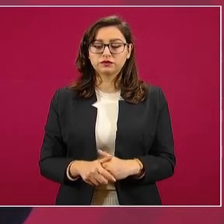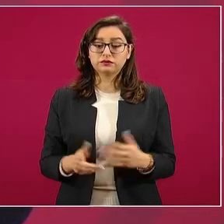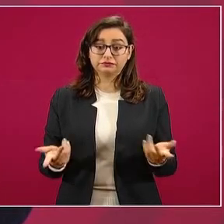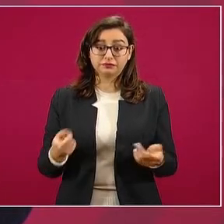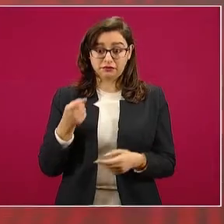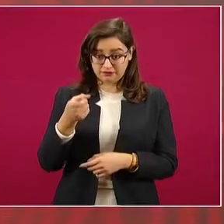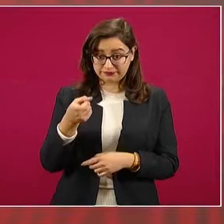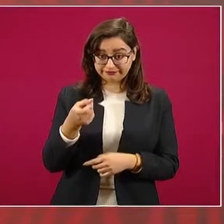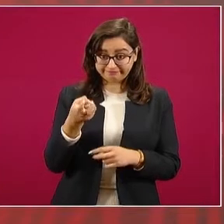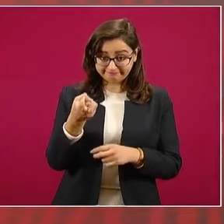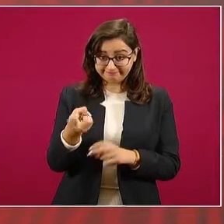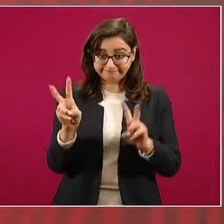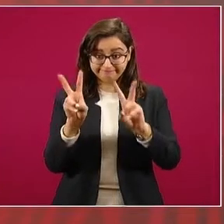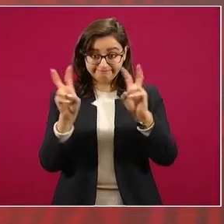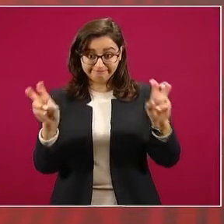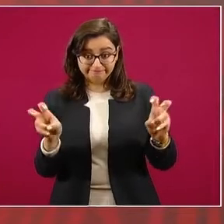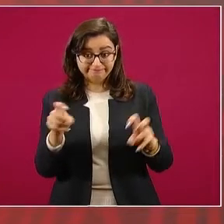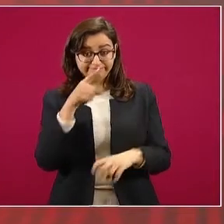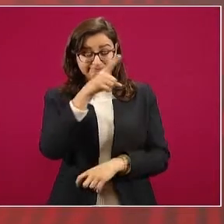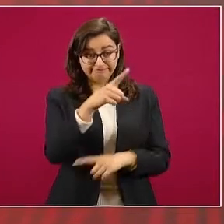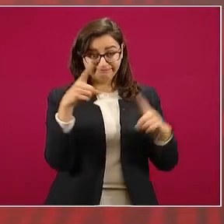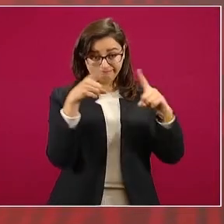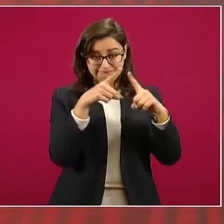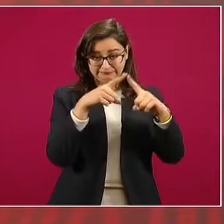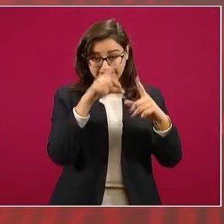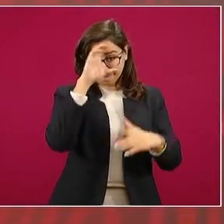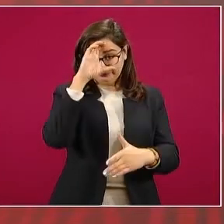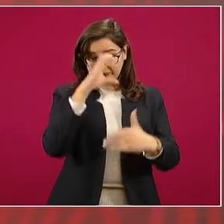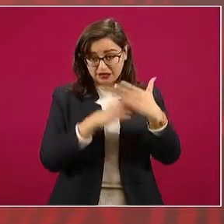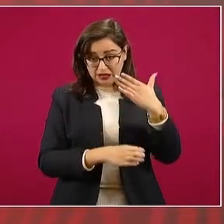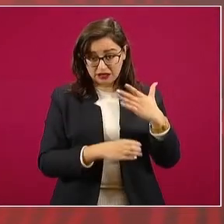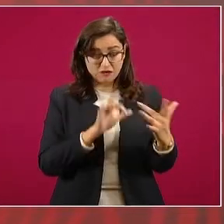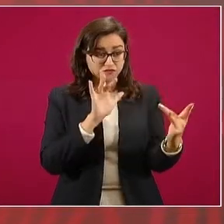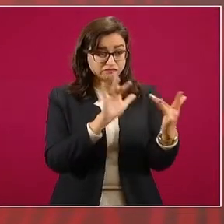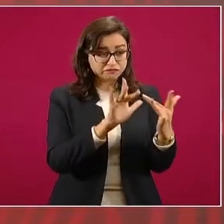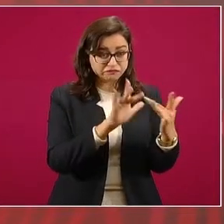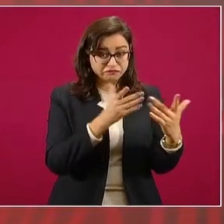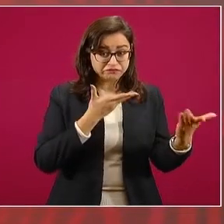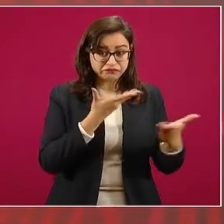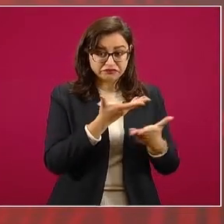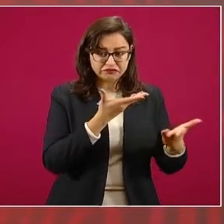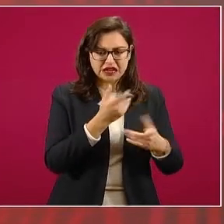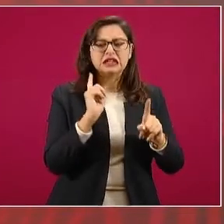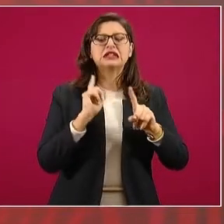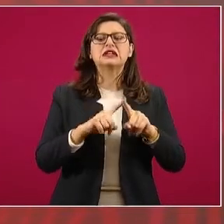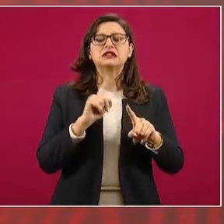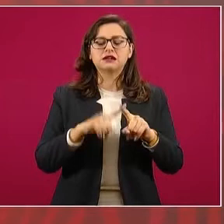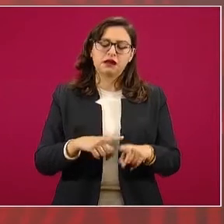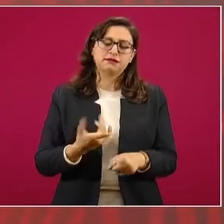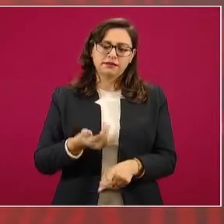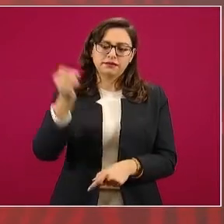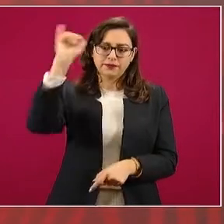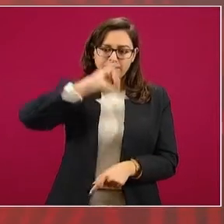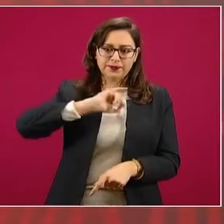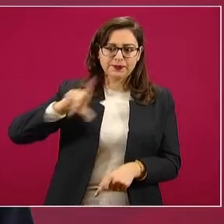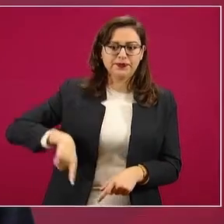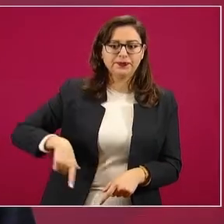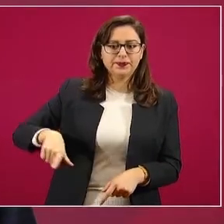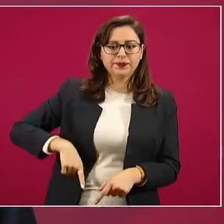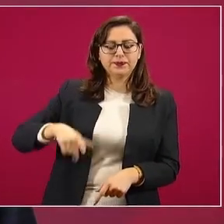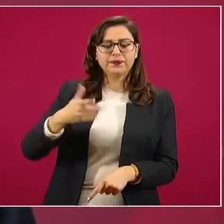Católica, esta relación la lleva la jefa de gobierno de la Ciudad de México,